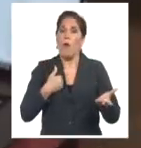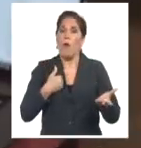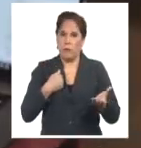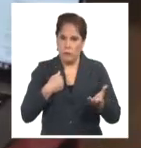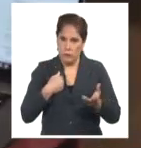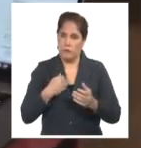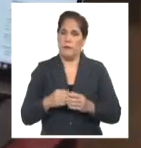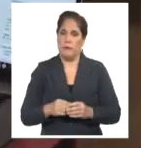La persona ver sus estructuras medir